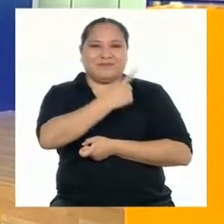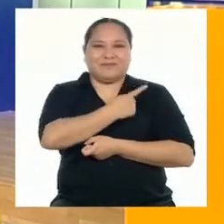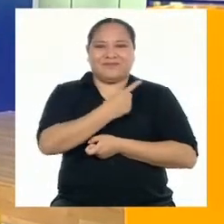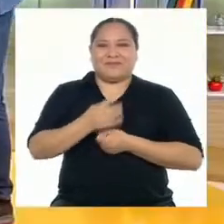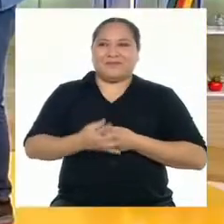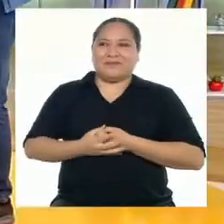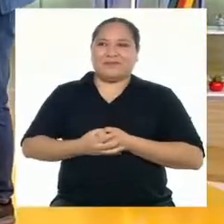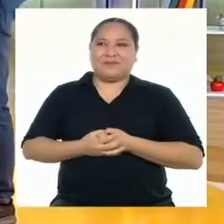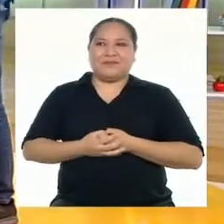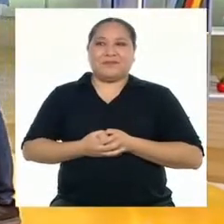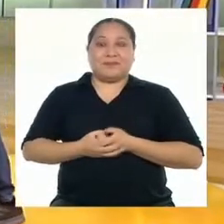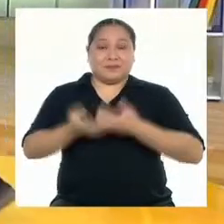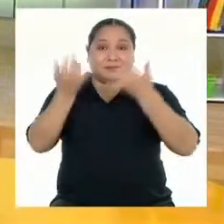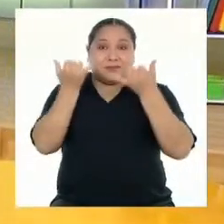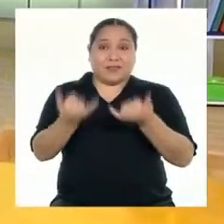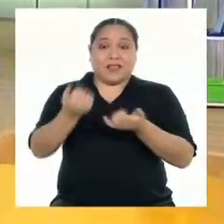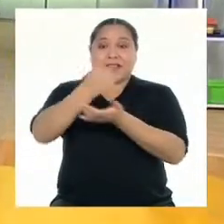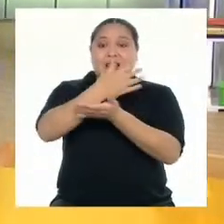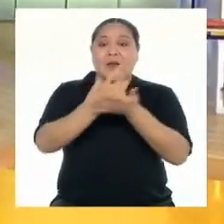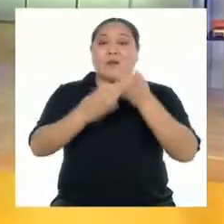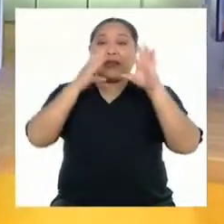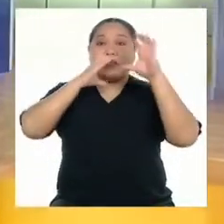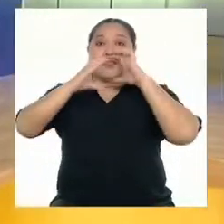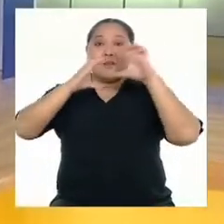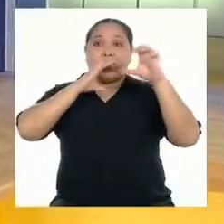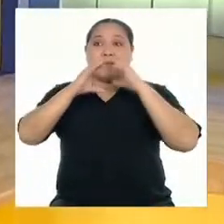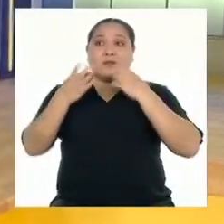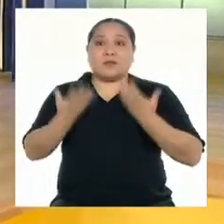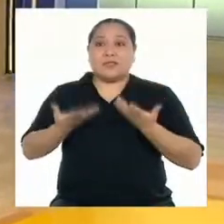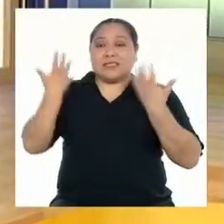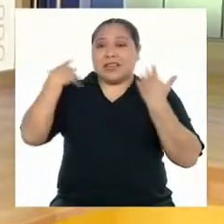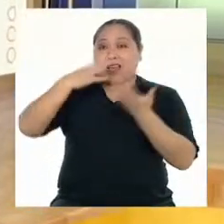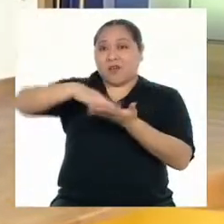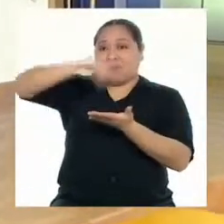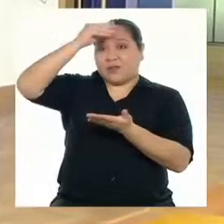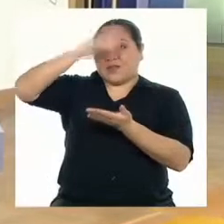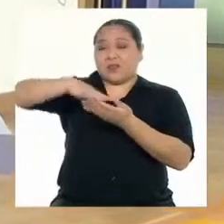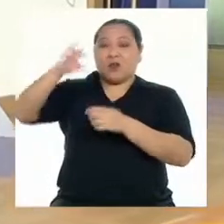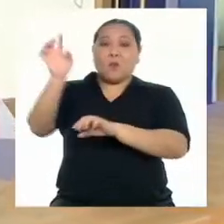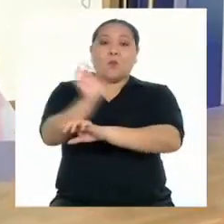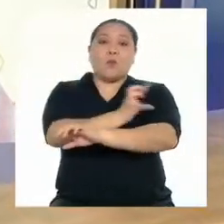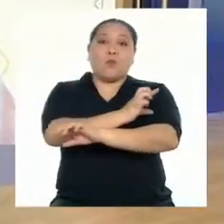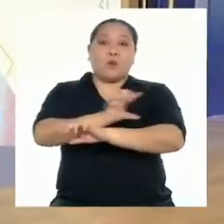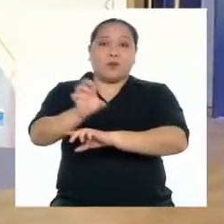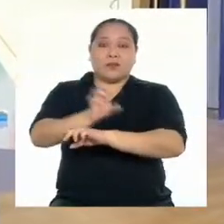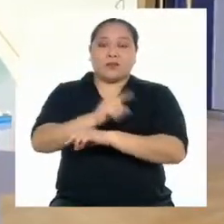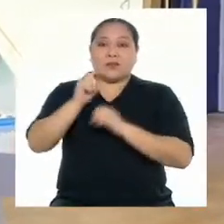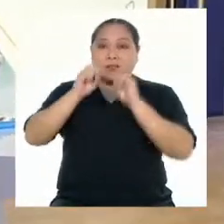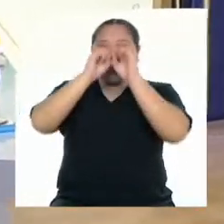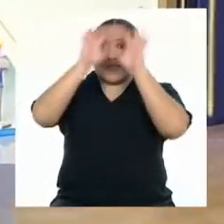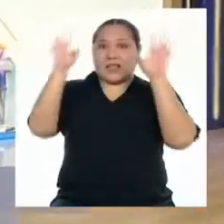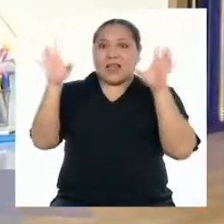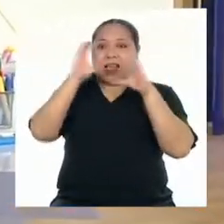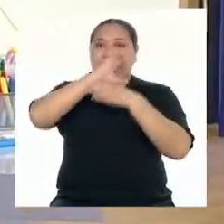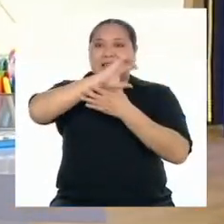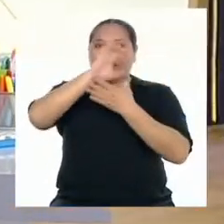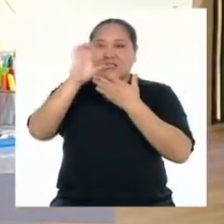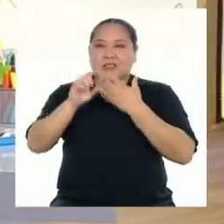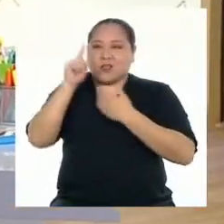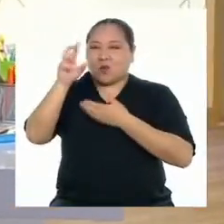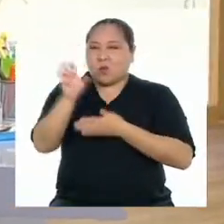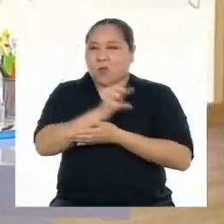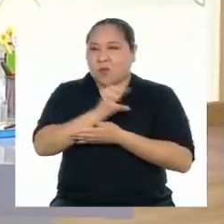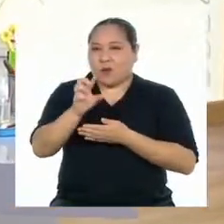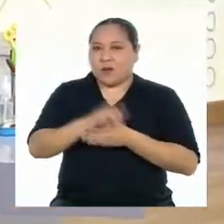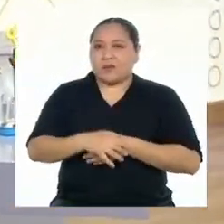secundaria. Hoy, en el área de comunicación, estamos aprendiendo sobre poesía, para tener claras las características de un